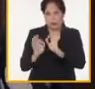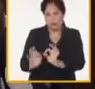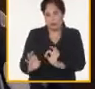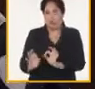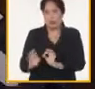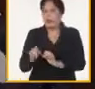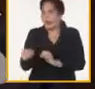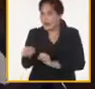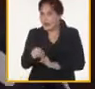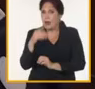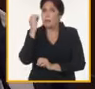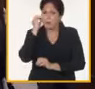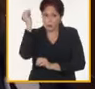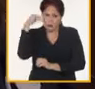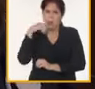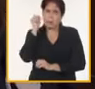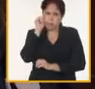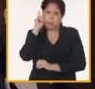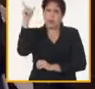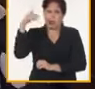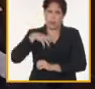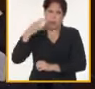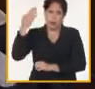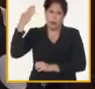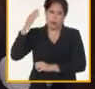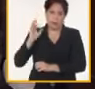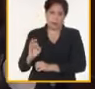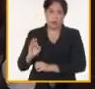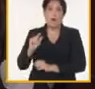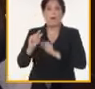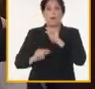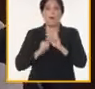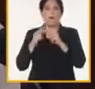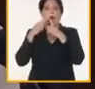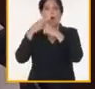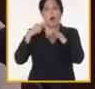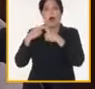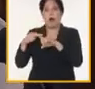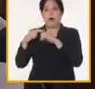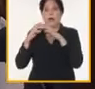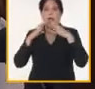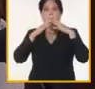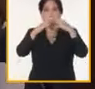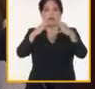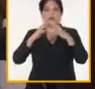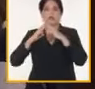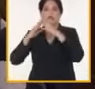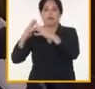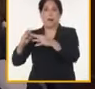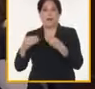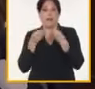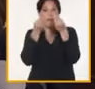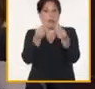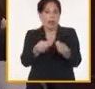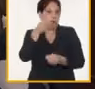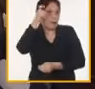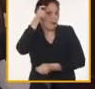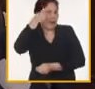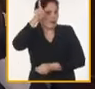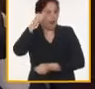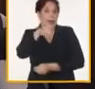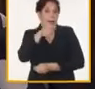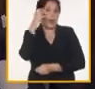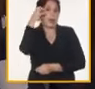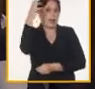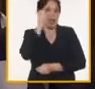abanderada de este programa de su recuperación de todas sus instalaciones y darle un carácter estatal